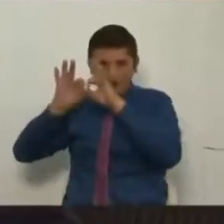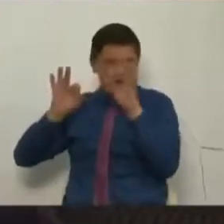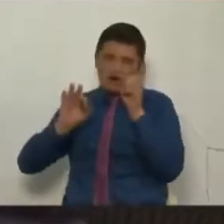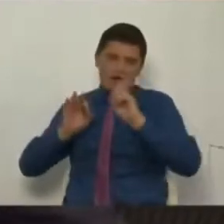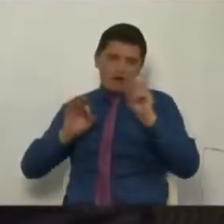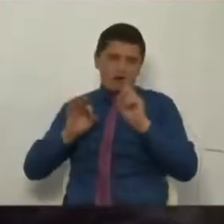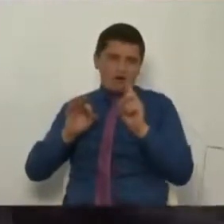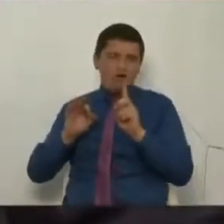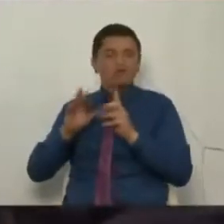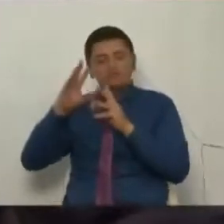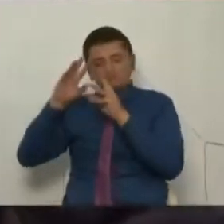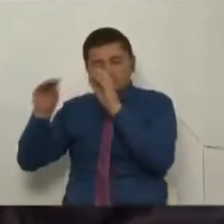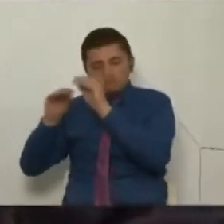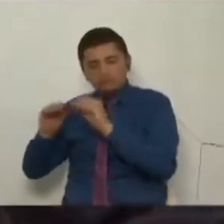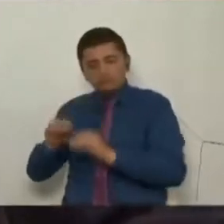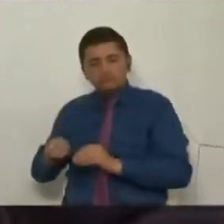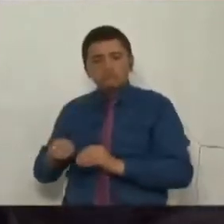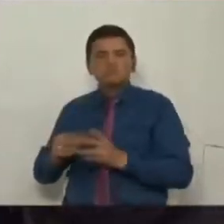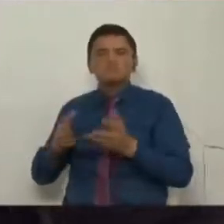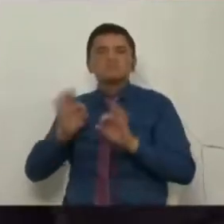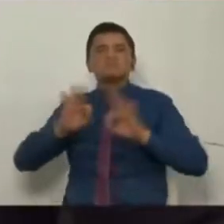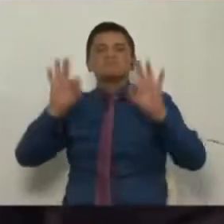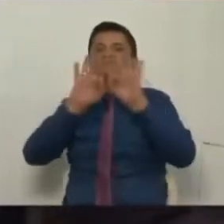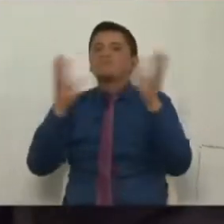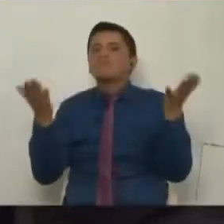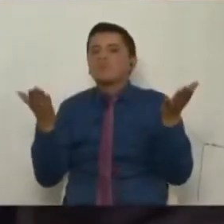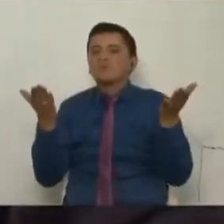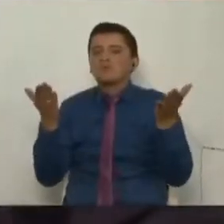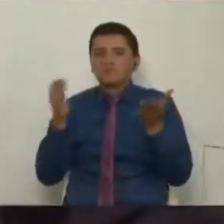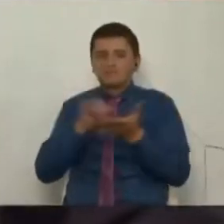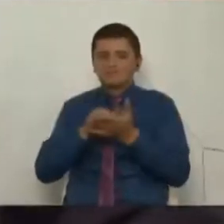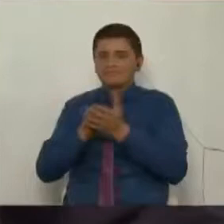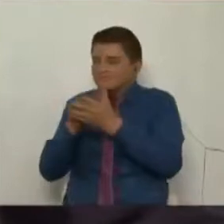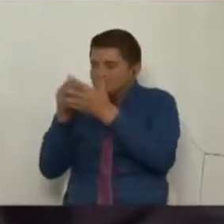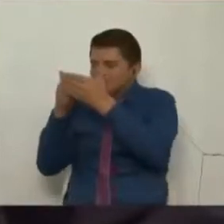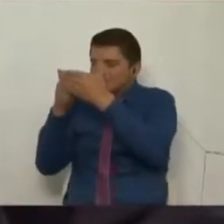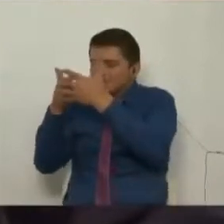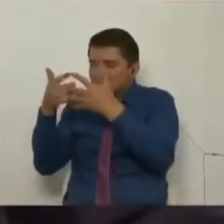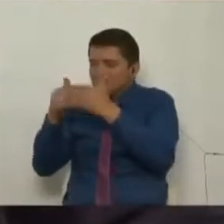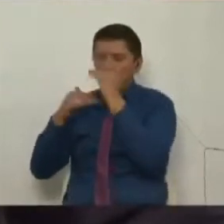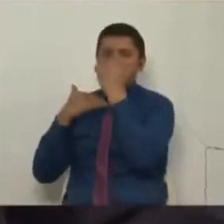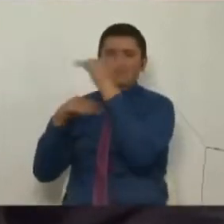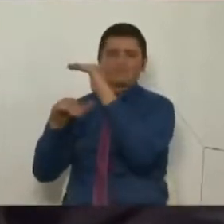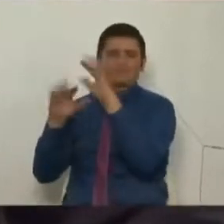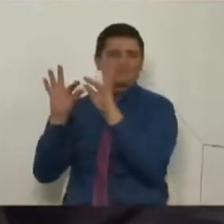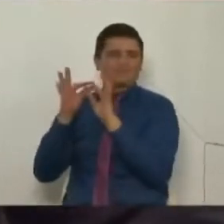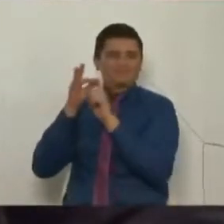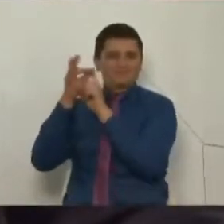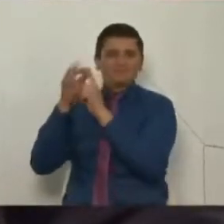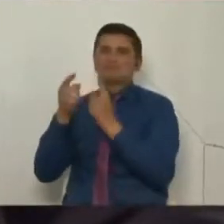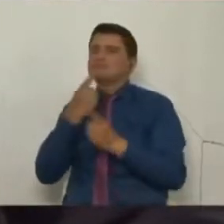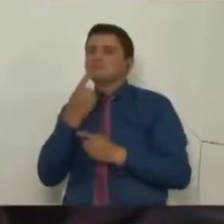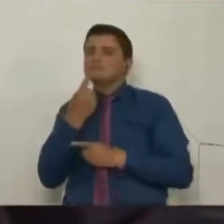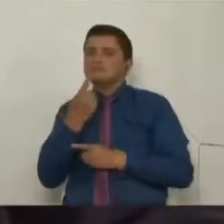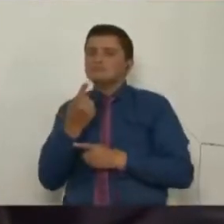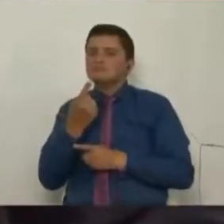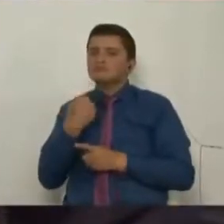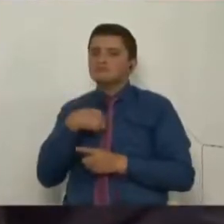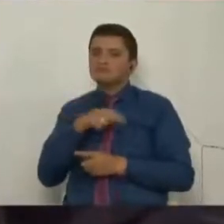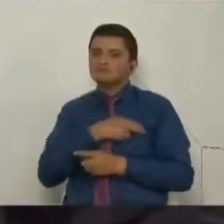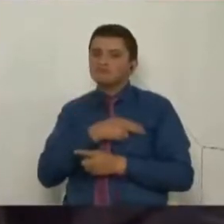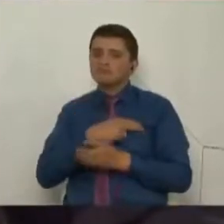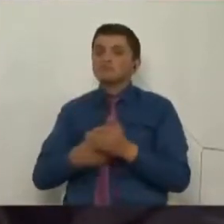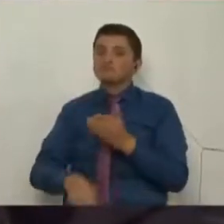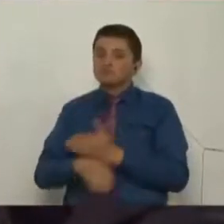lo importante fue un pequeño parágrafo de ese acuerdo y era que íbamos a seguir en una